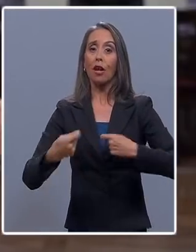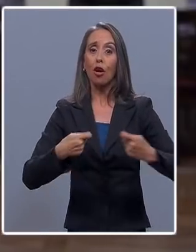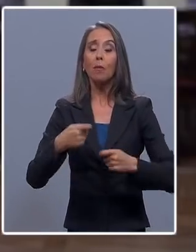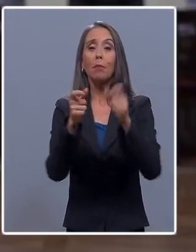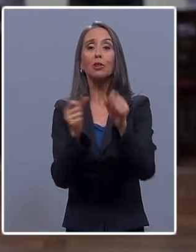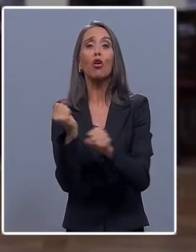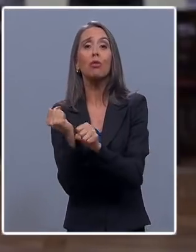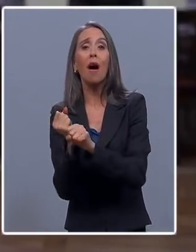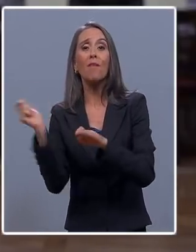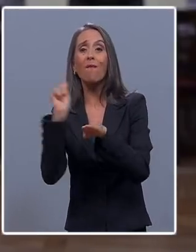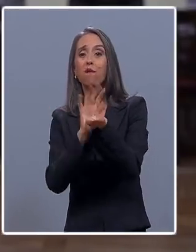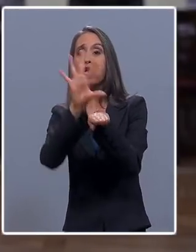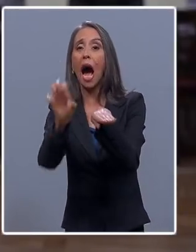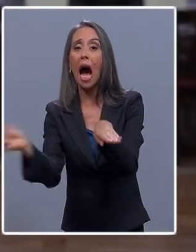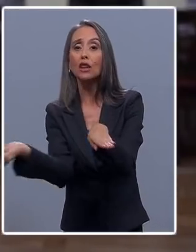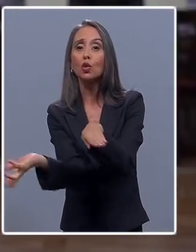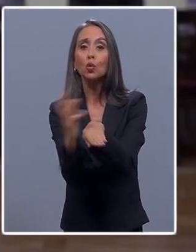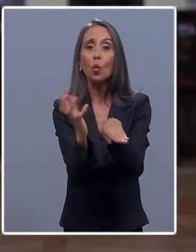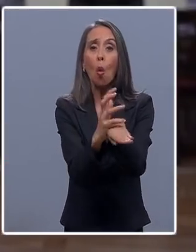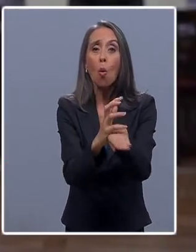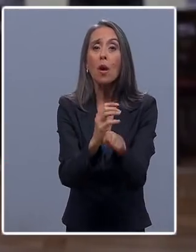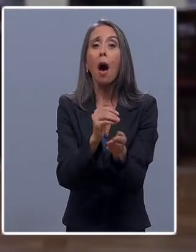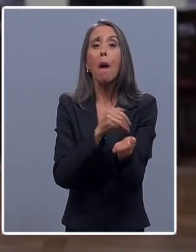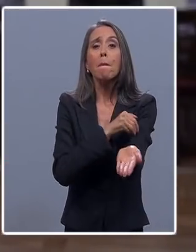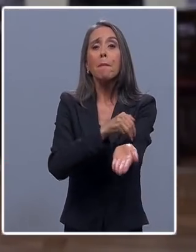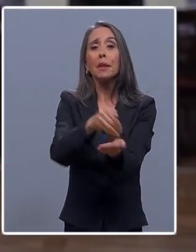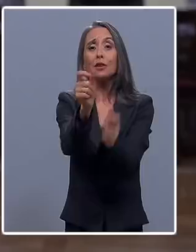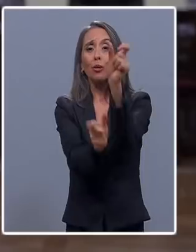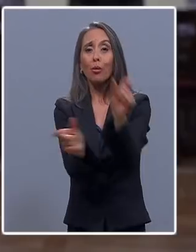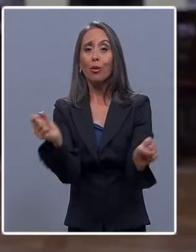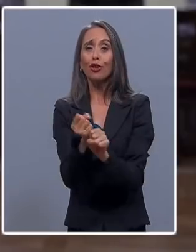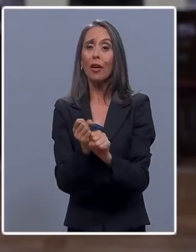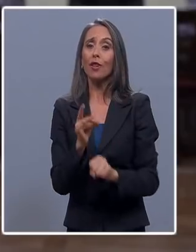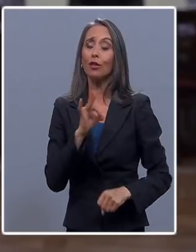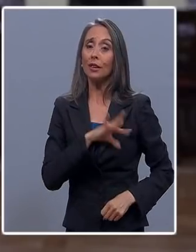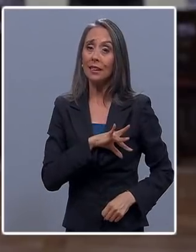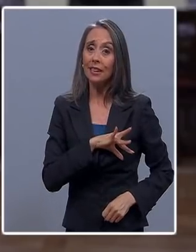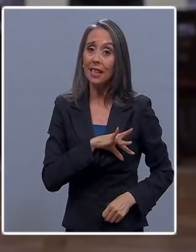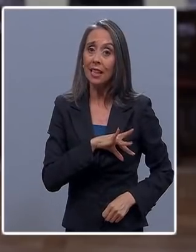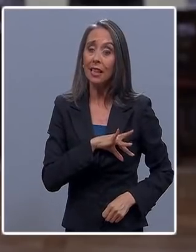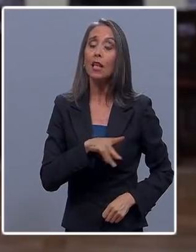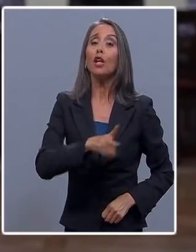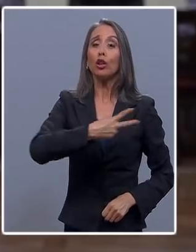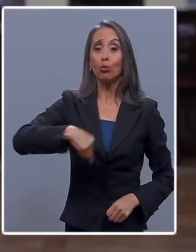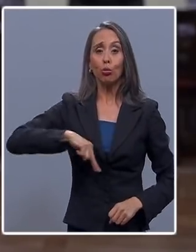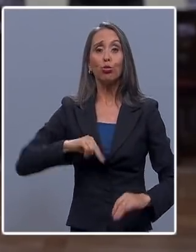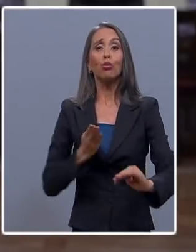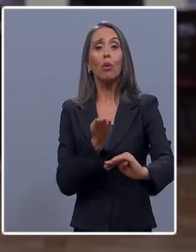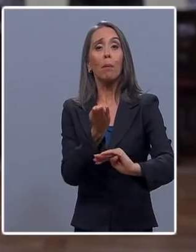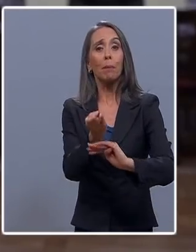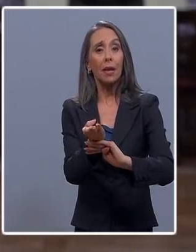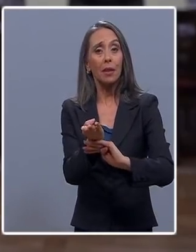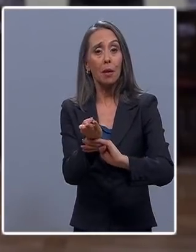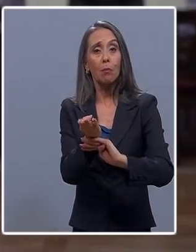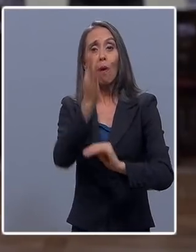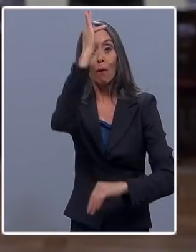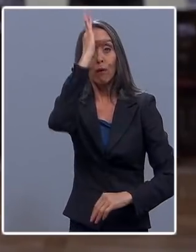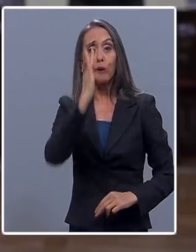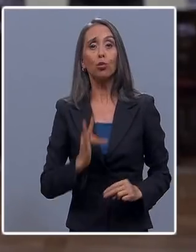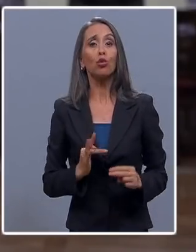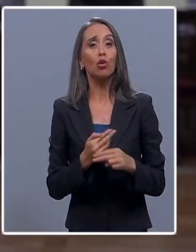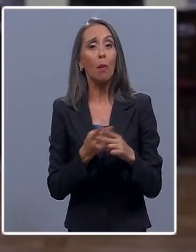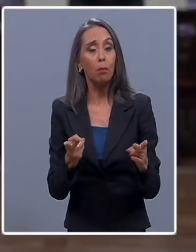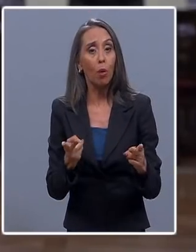los recolectores de basura y millones y millones de trabajadores chilenos, le hemos pedido a los servidores públicos